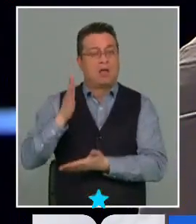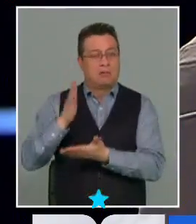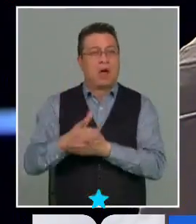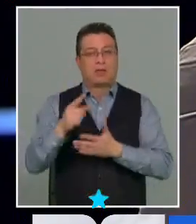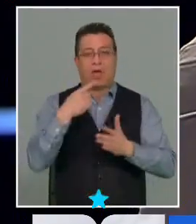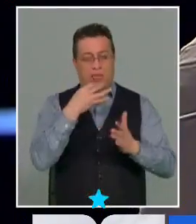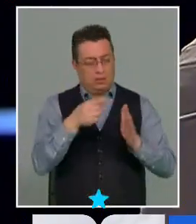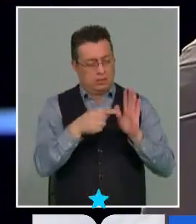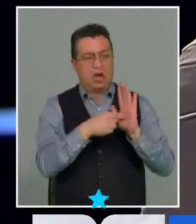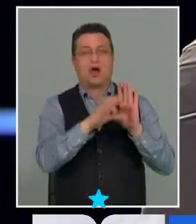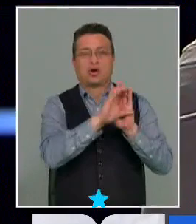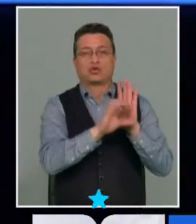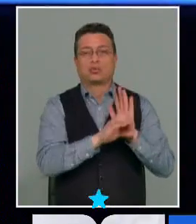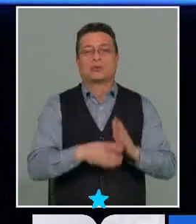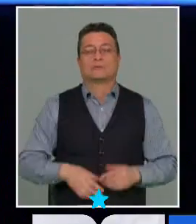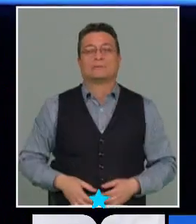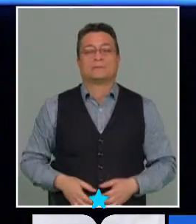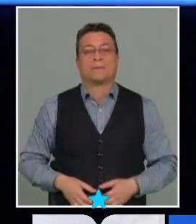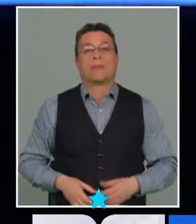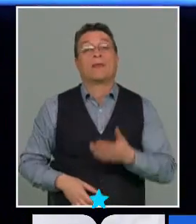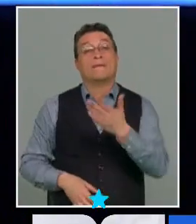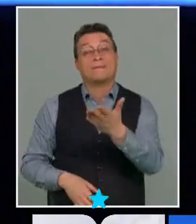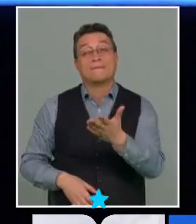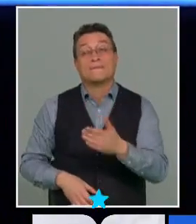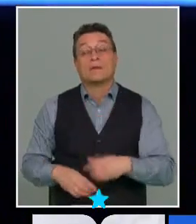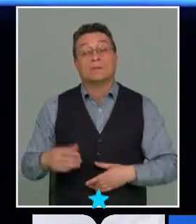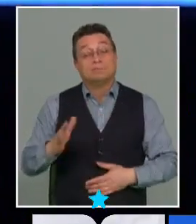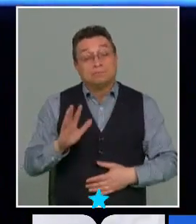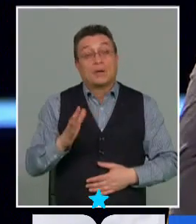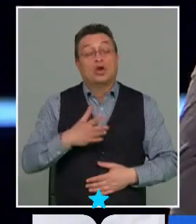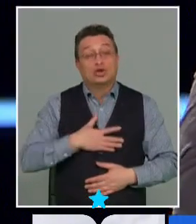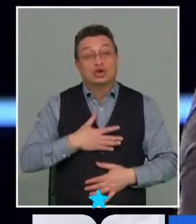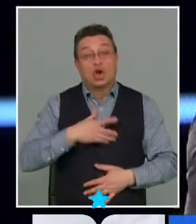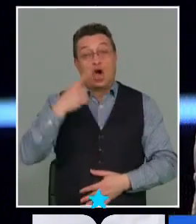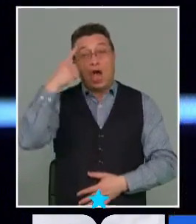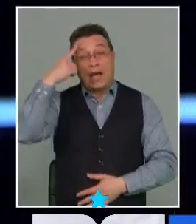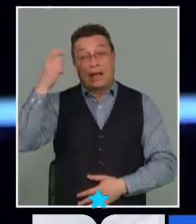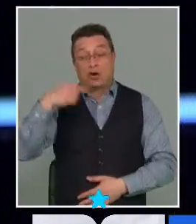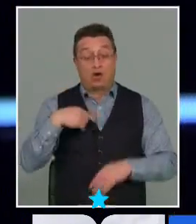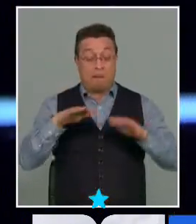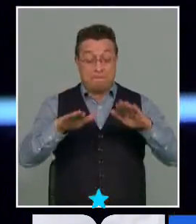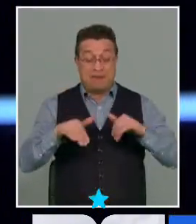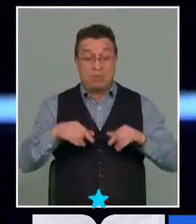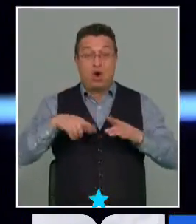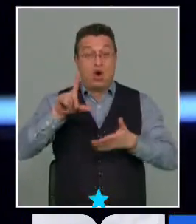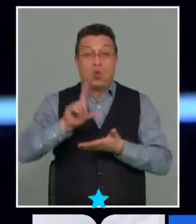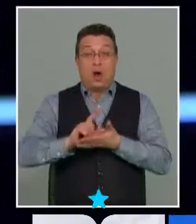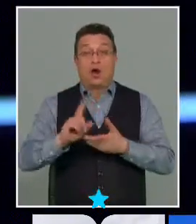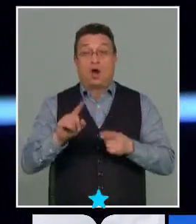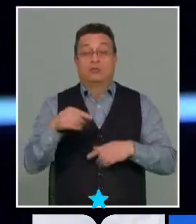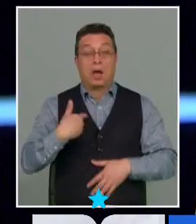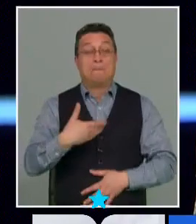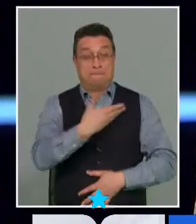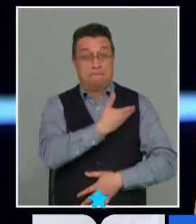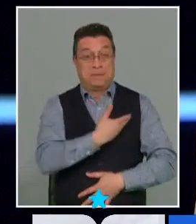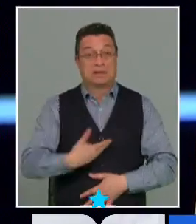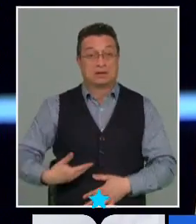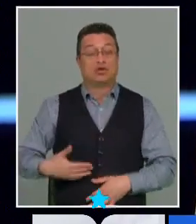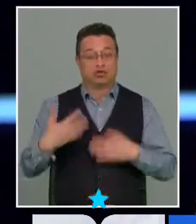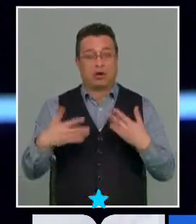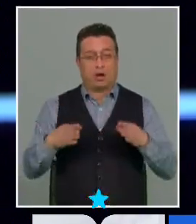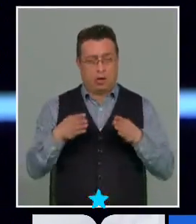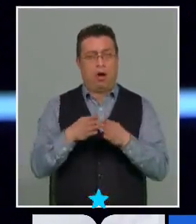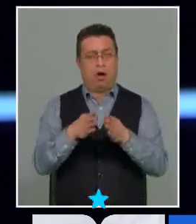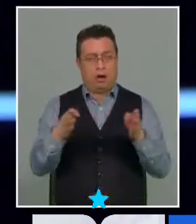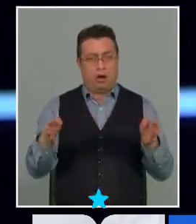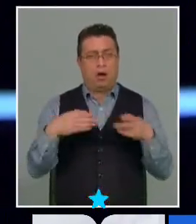según esta propia constitución Camilo Caño no yo creo que no vamos a quedar donde estamos de hecho hasta el propio presidente se abrió a